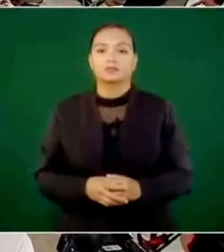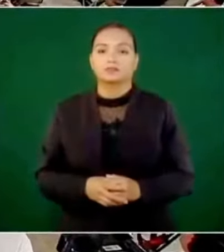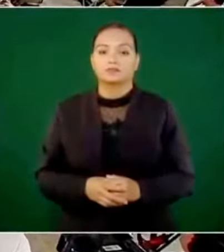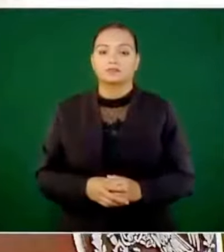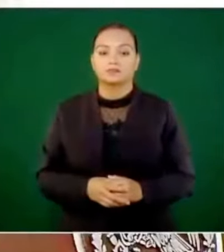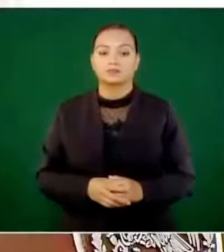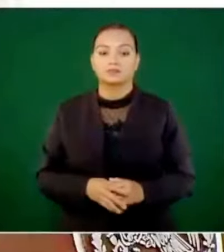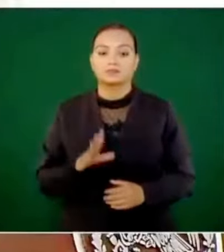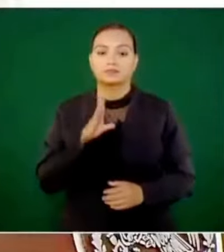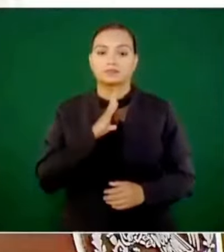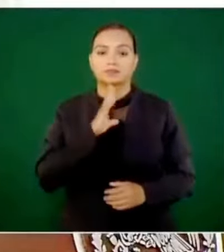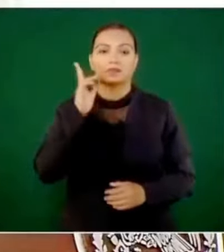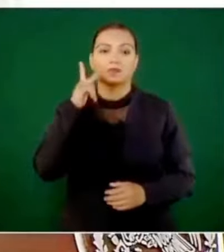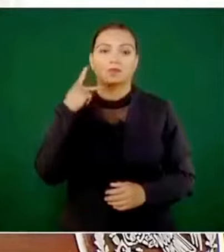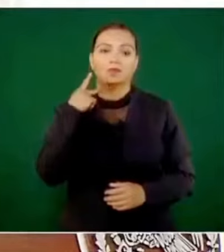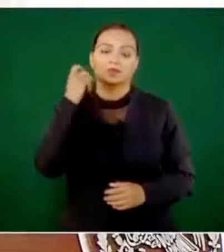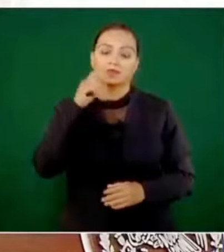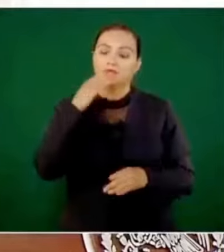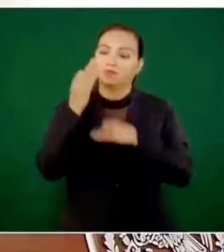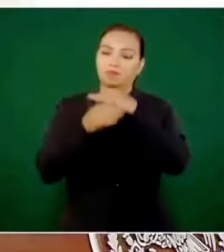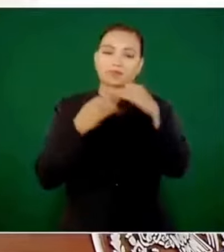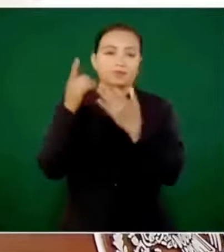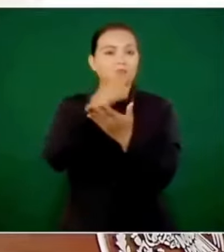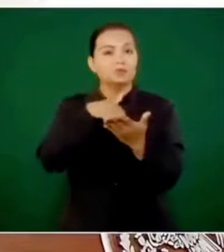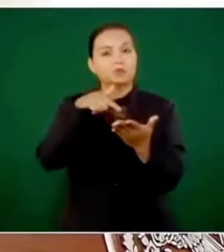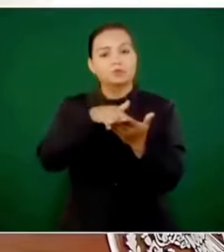hay política en todos lados.